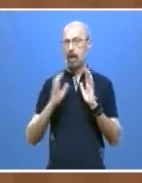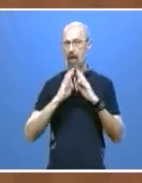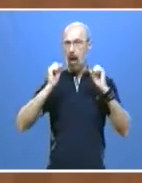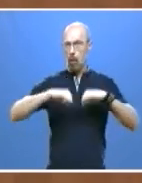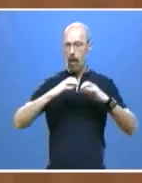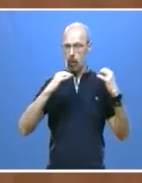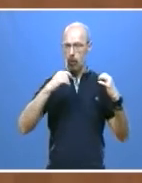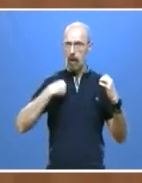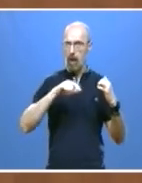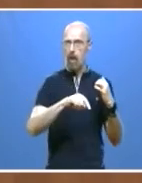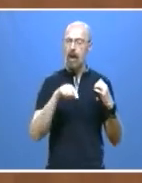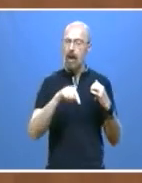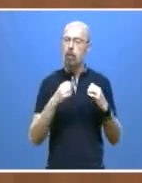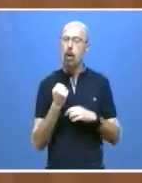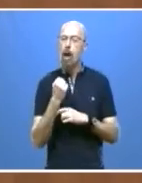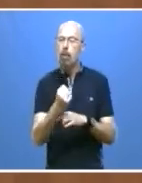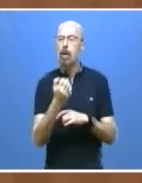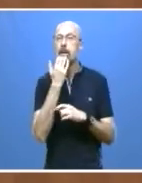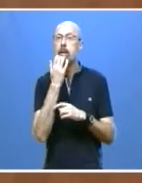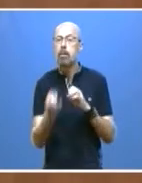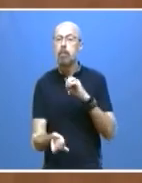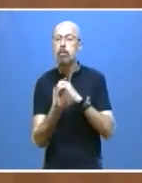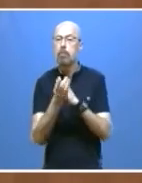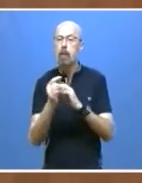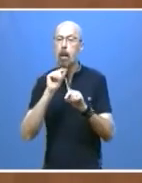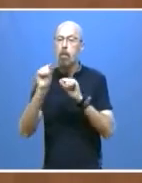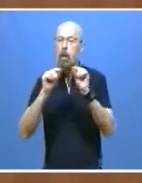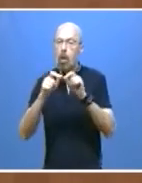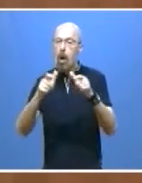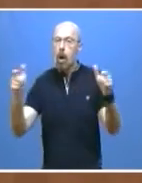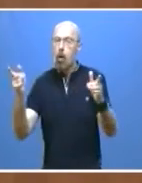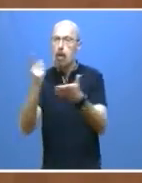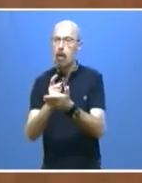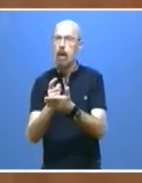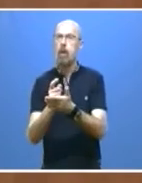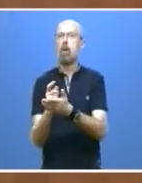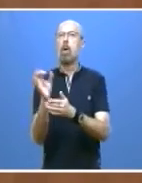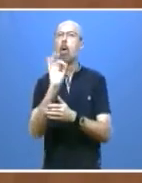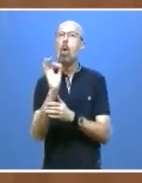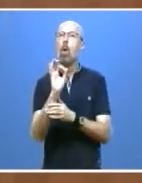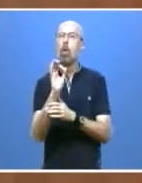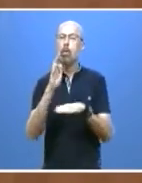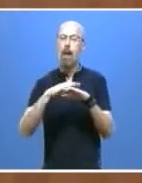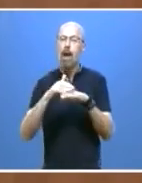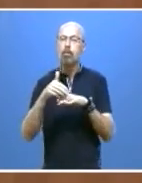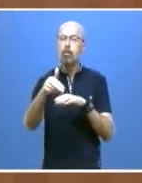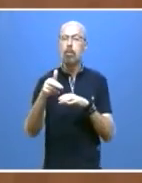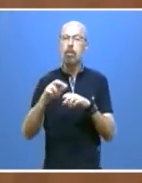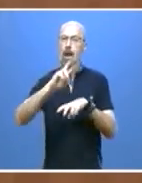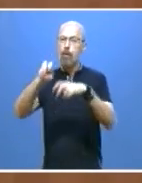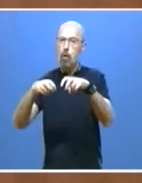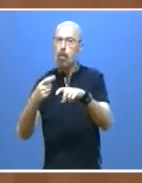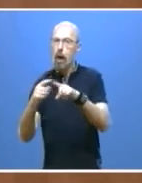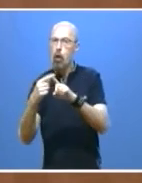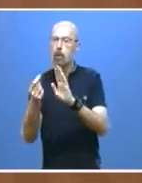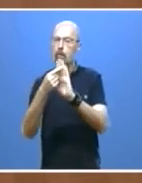en previsión de rebrotes y establece las primeras pautas para la reforma. Quiero señalarles que el